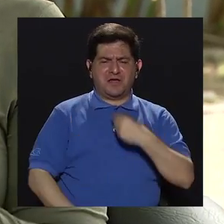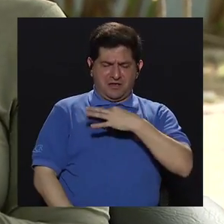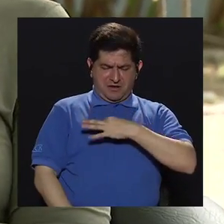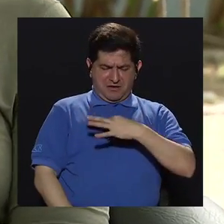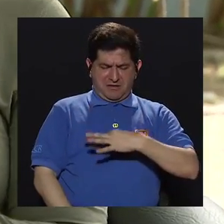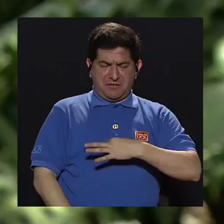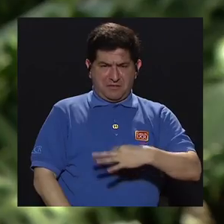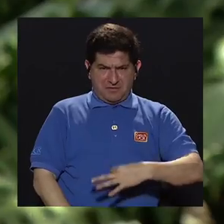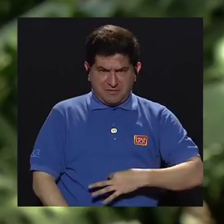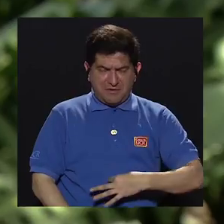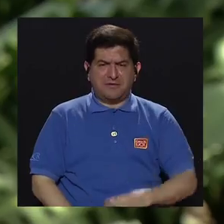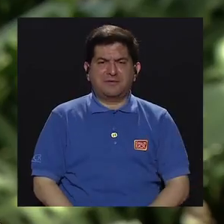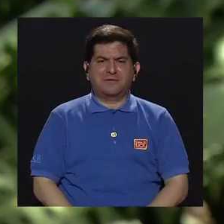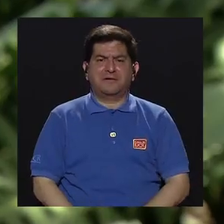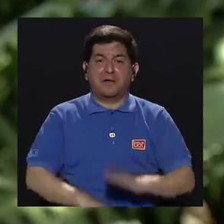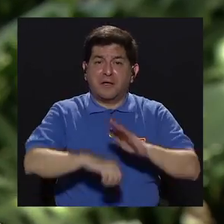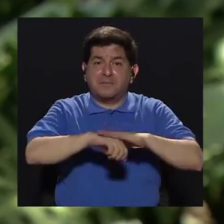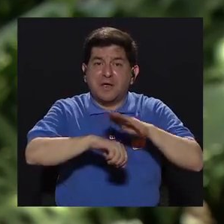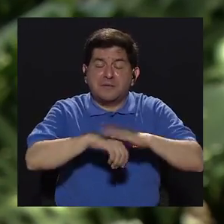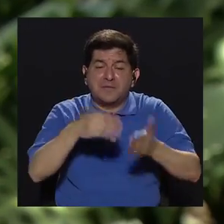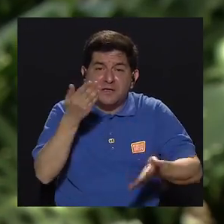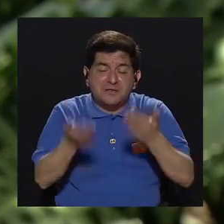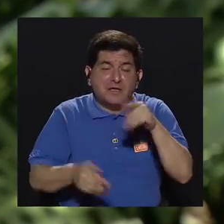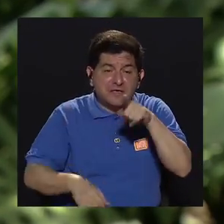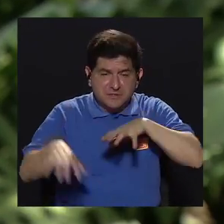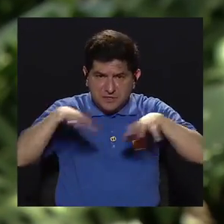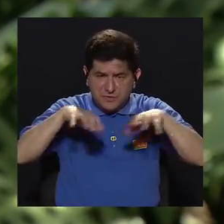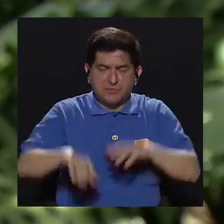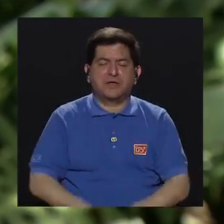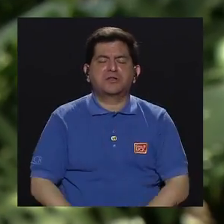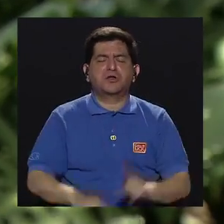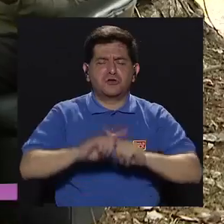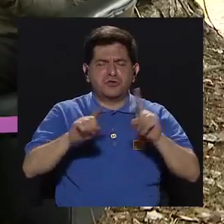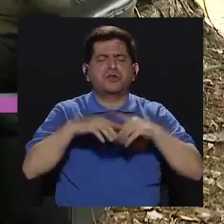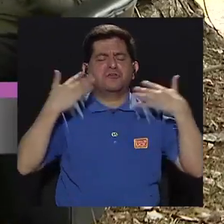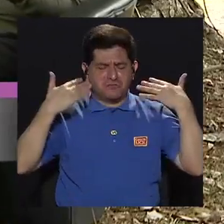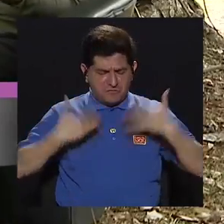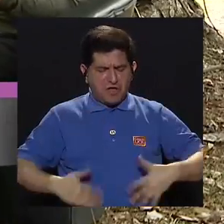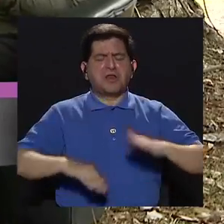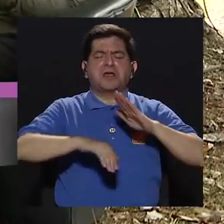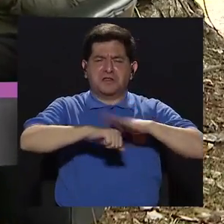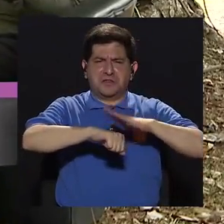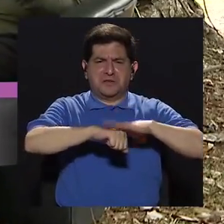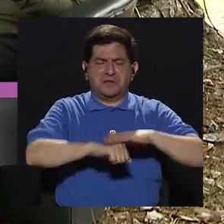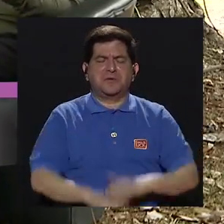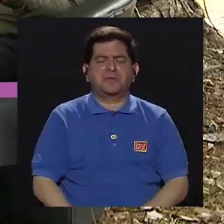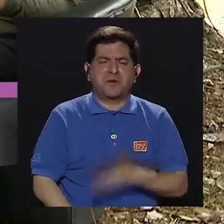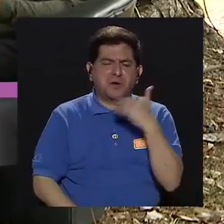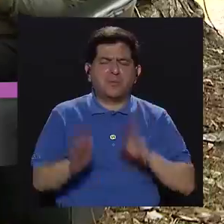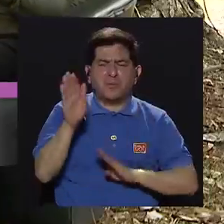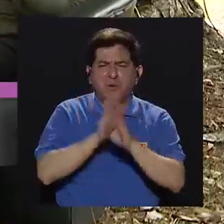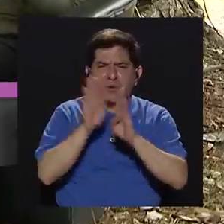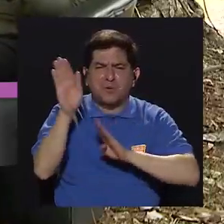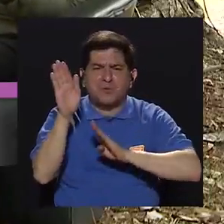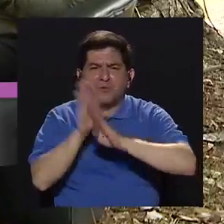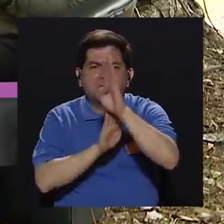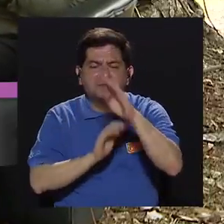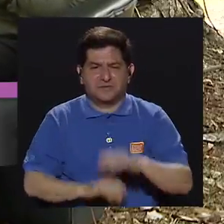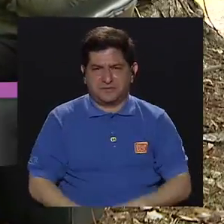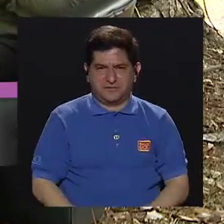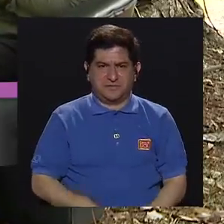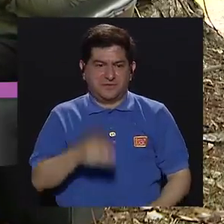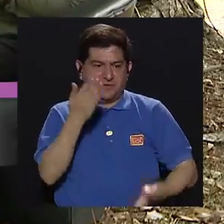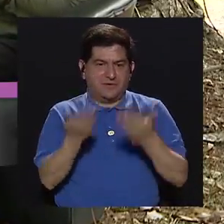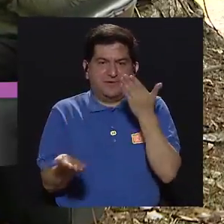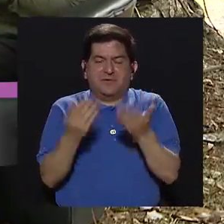gabachas o otros tipos uniformes que permitan, claro, permiten un mejor desempeño, una mayor,